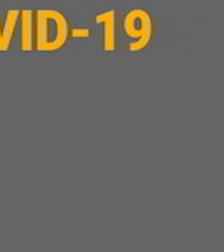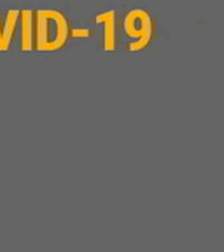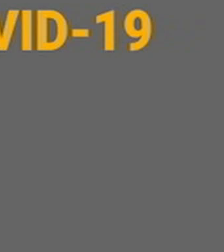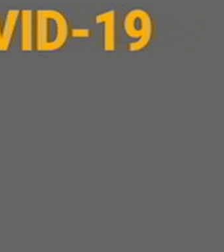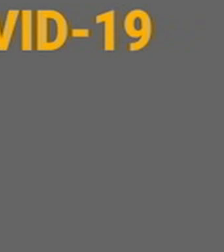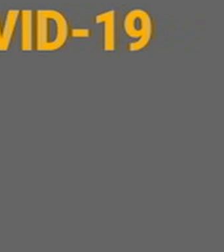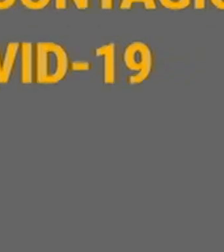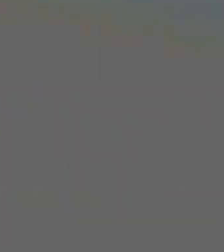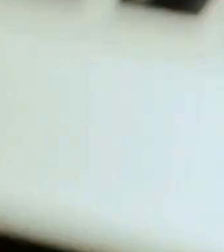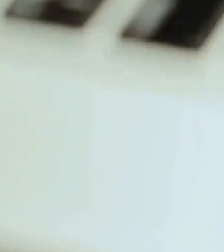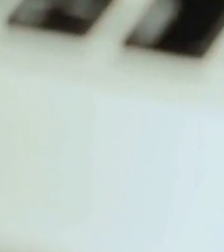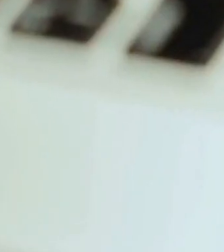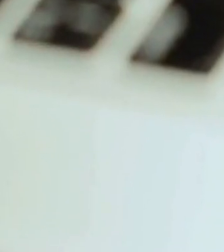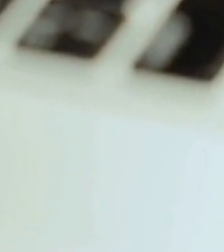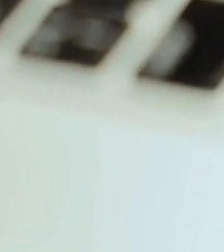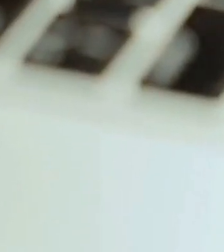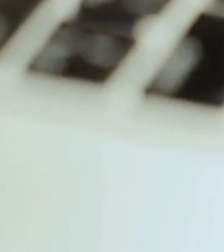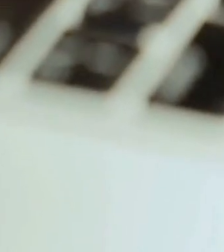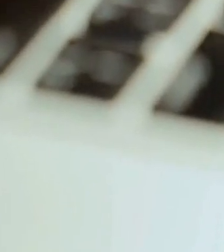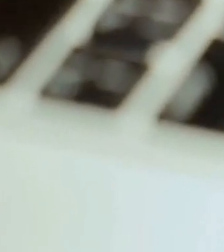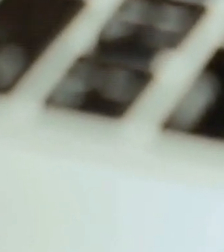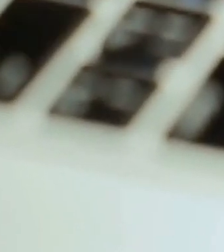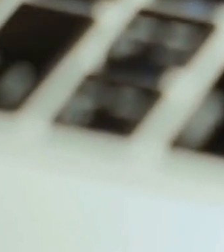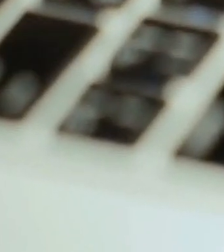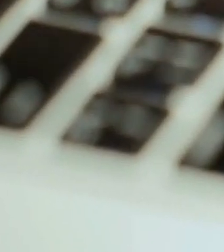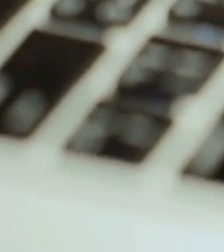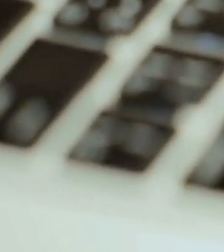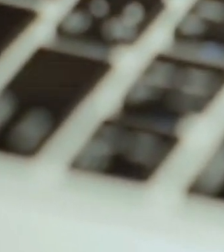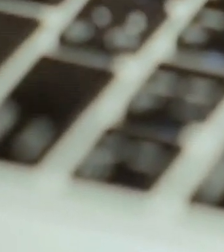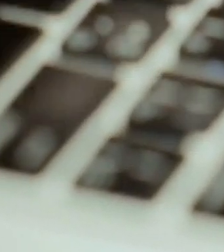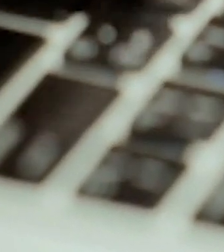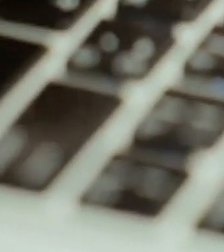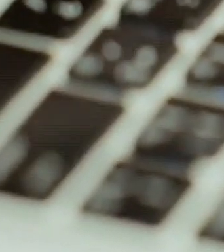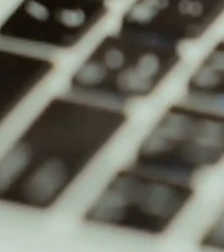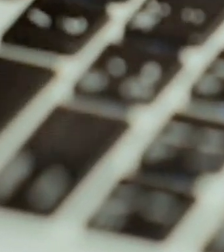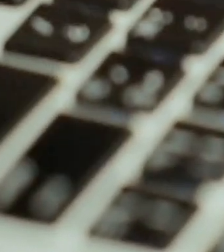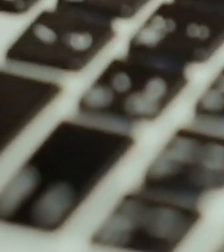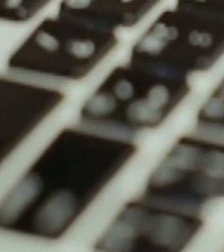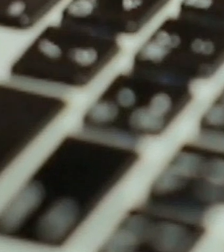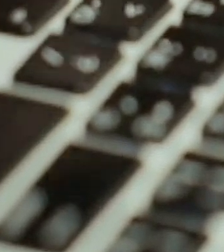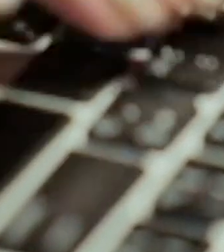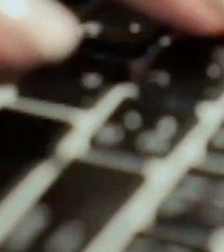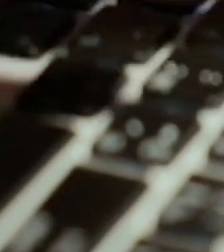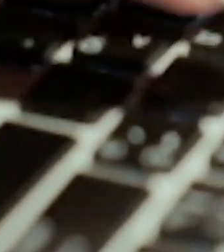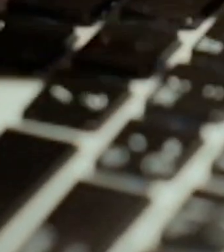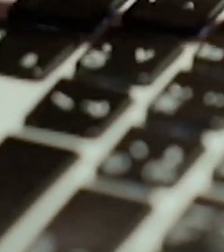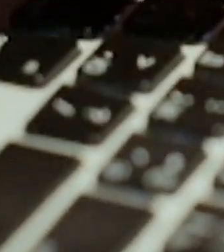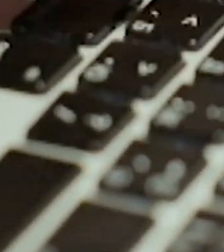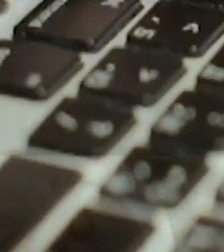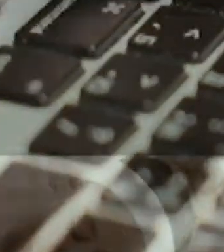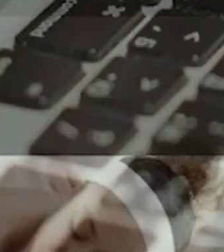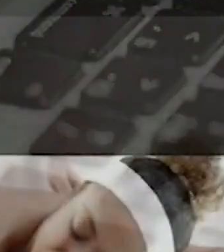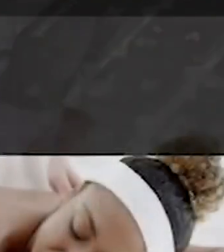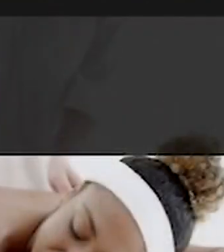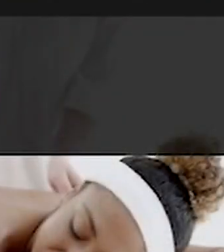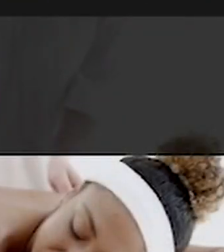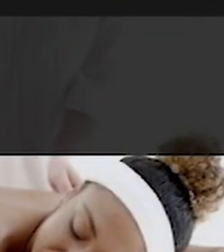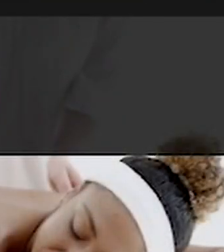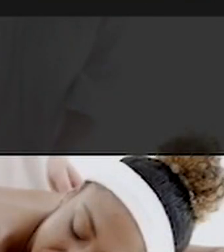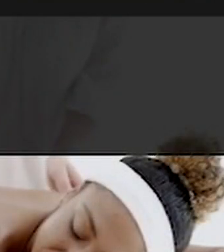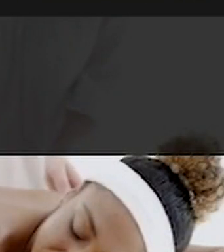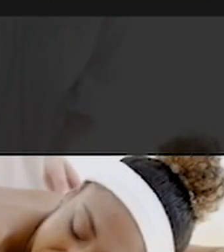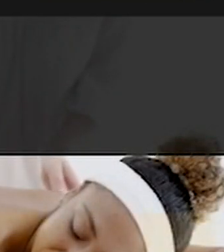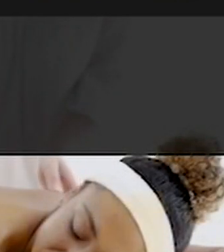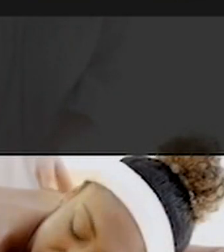INAH ofrece una serie de guías digitales de autoaprendizaje con acceso libre que no requieren matrícula tutorías ni evaluación